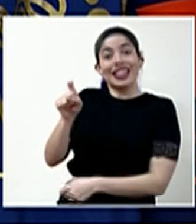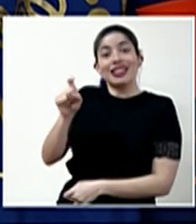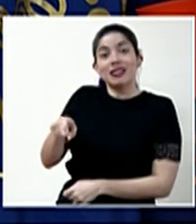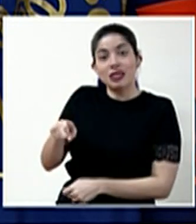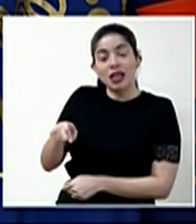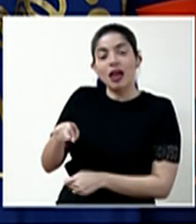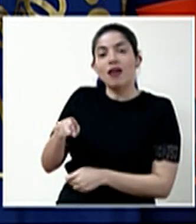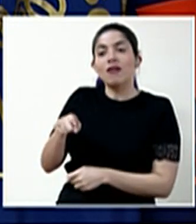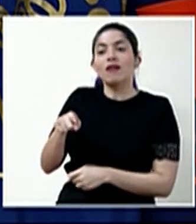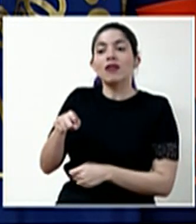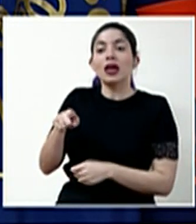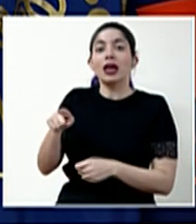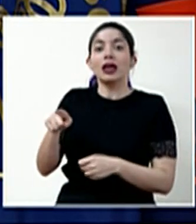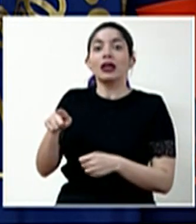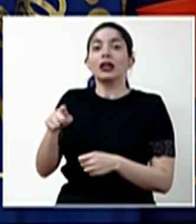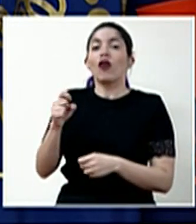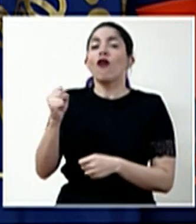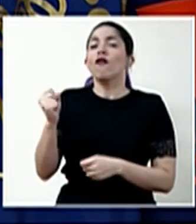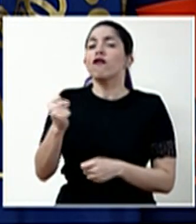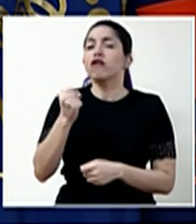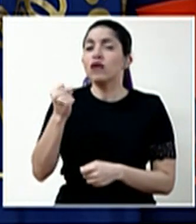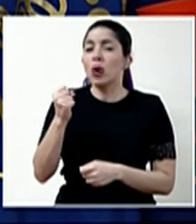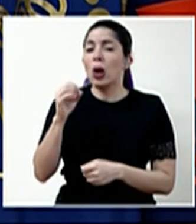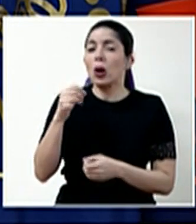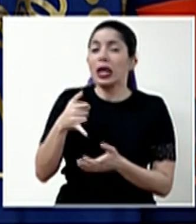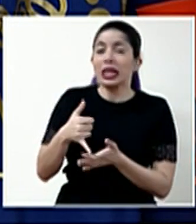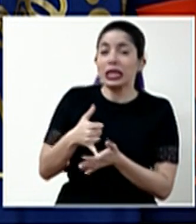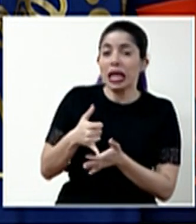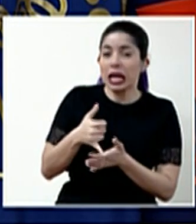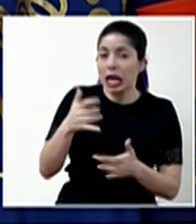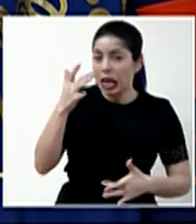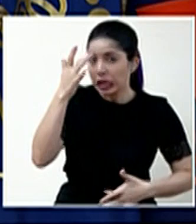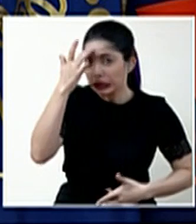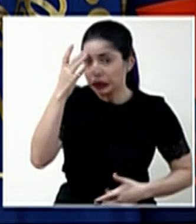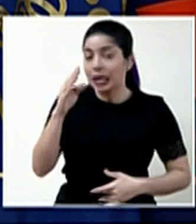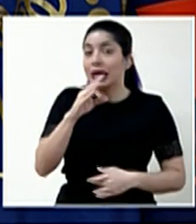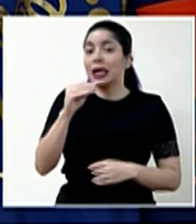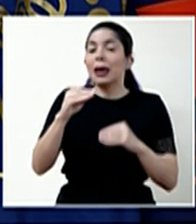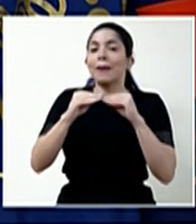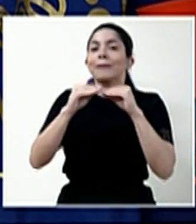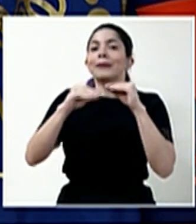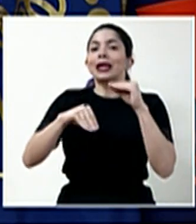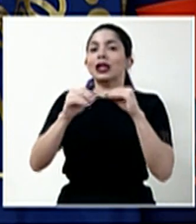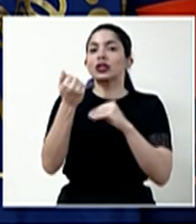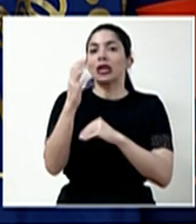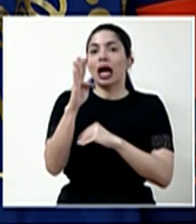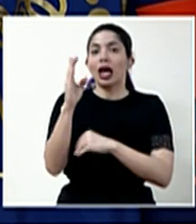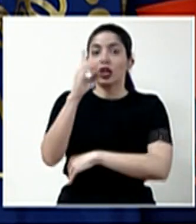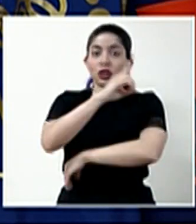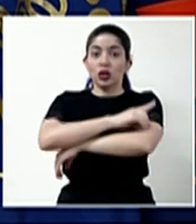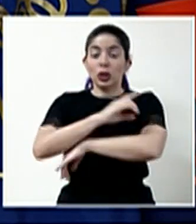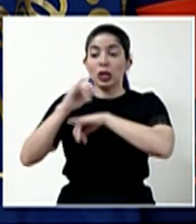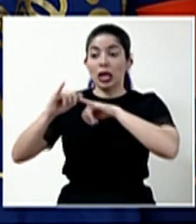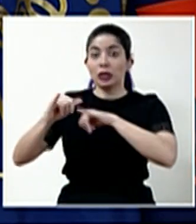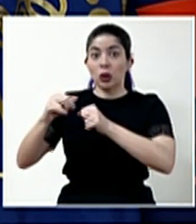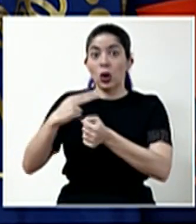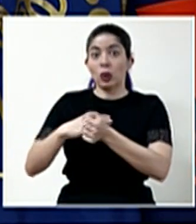de estar en una condición severa o crítica y menos de 14 días de hospitalización.